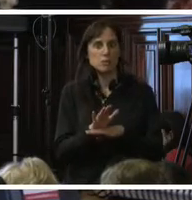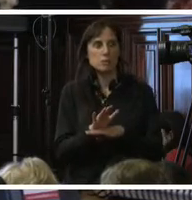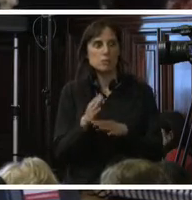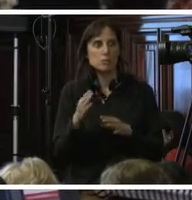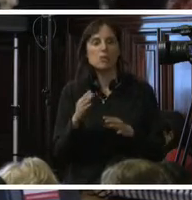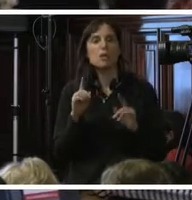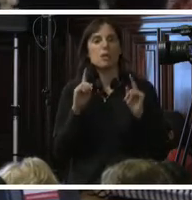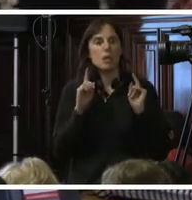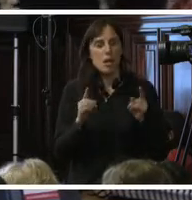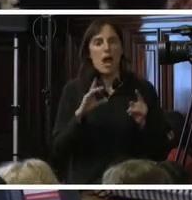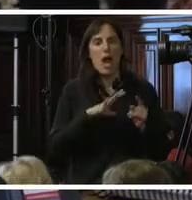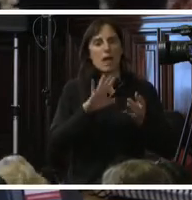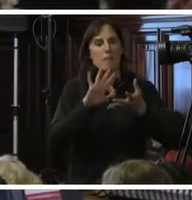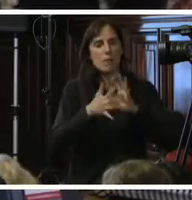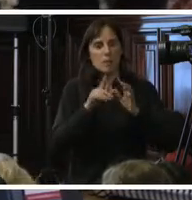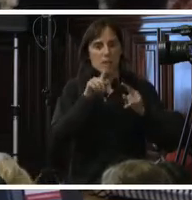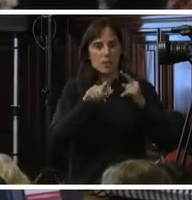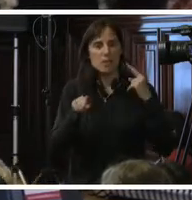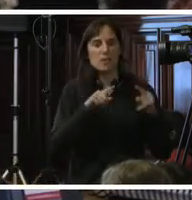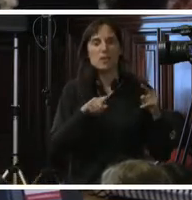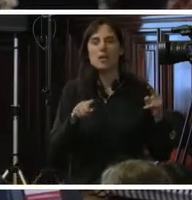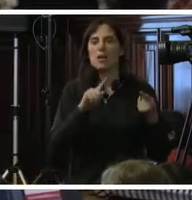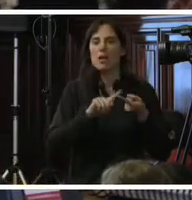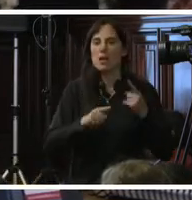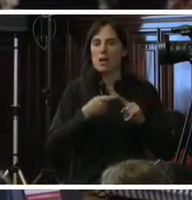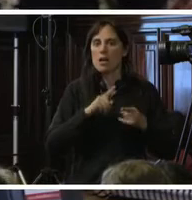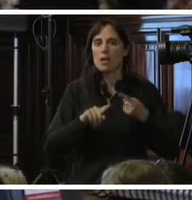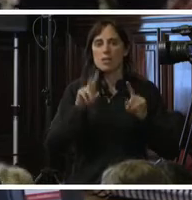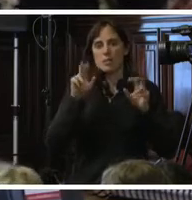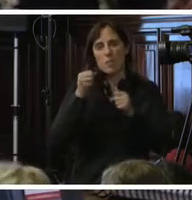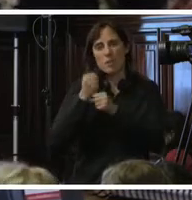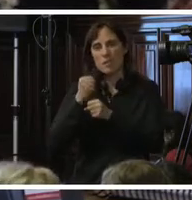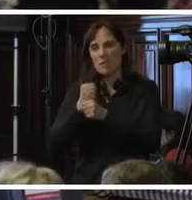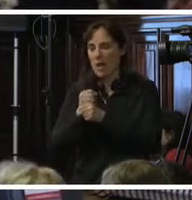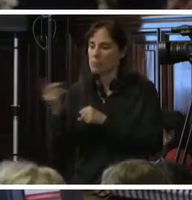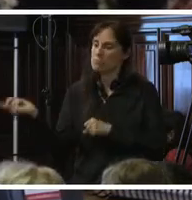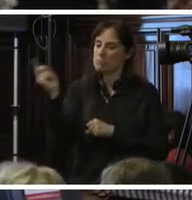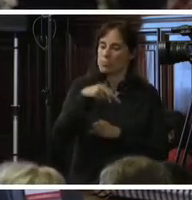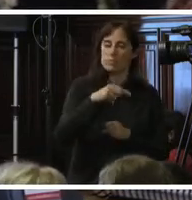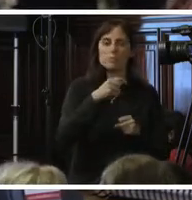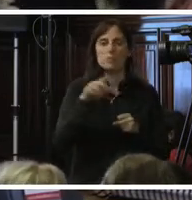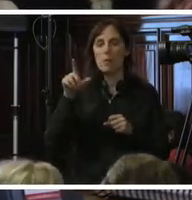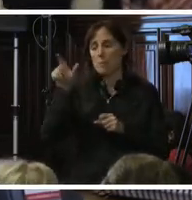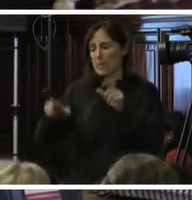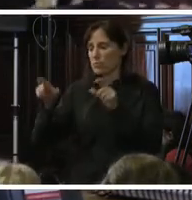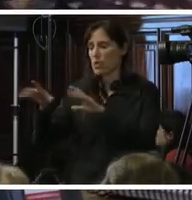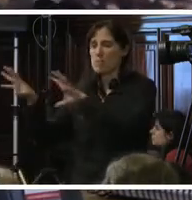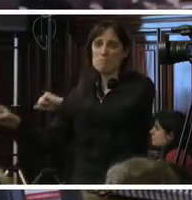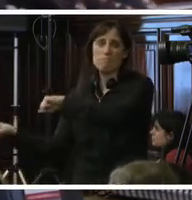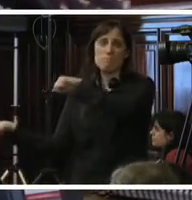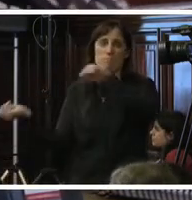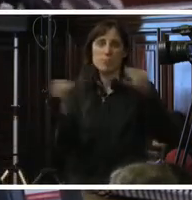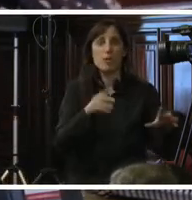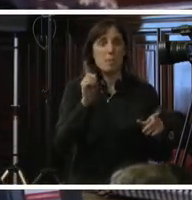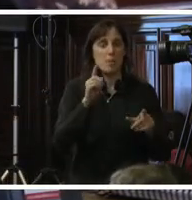también modalidades diferentes en relación, por ejemplo, a la finalidad de trabajo del hogar, donde víctimas son desplazadas de una zona a